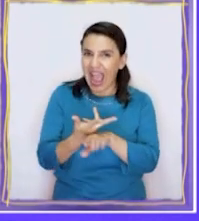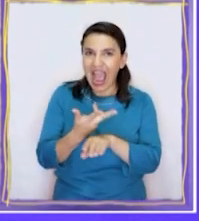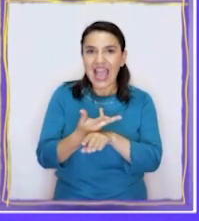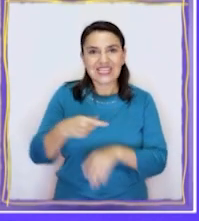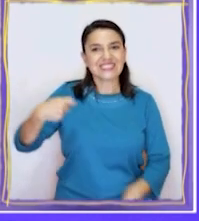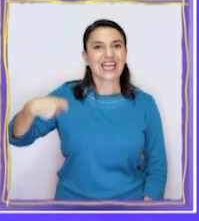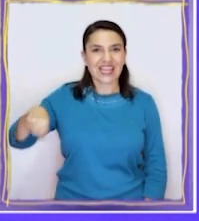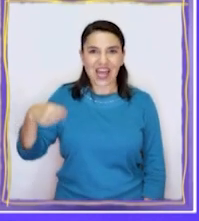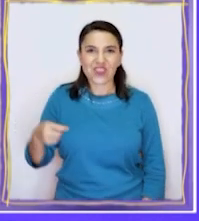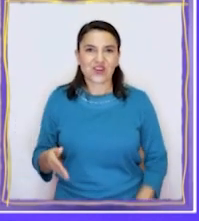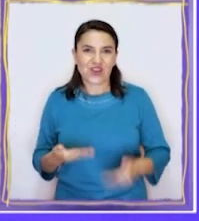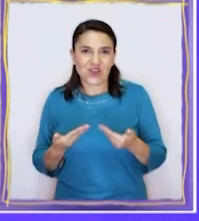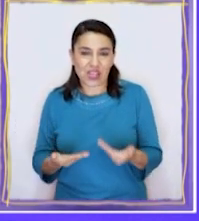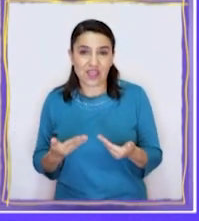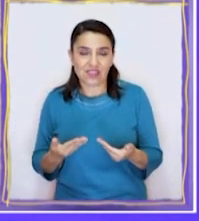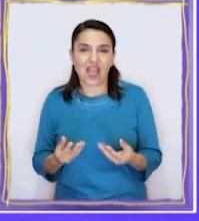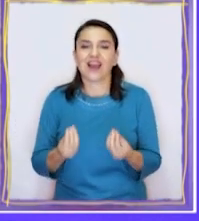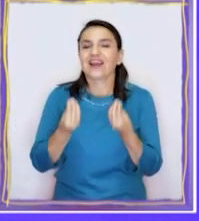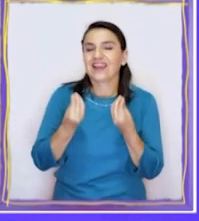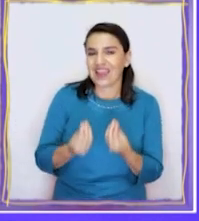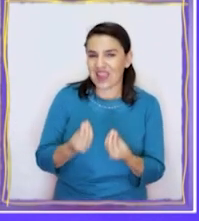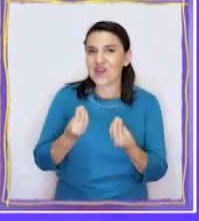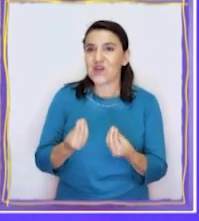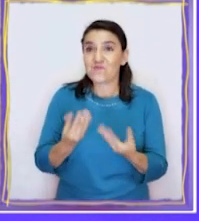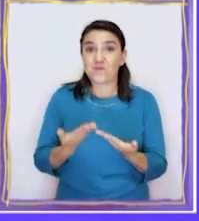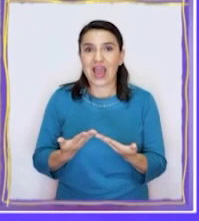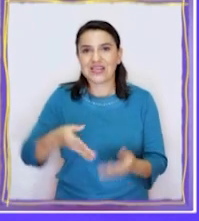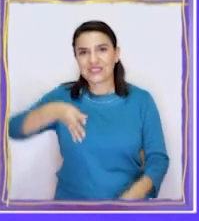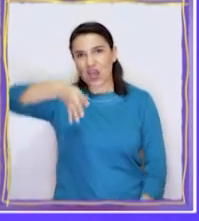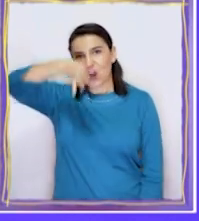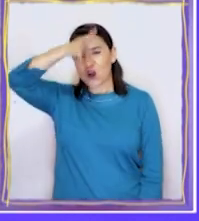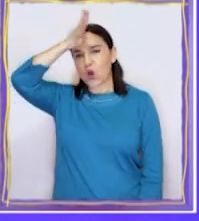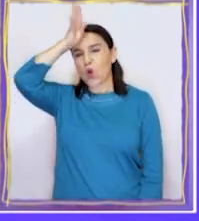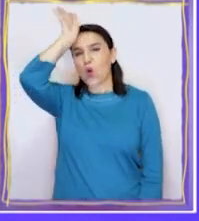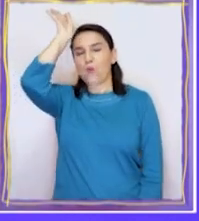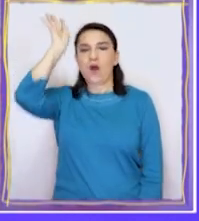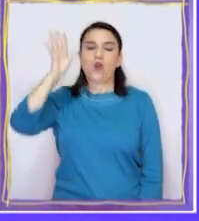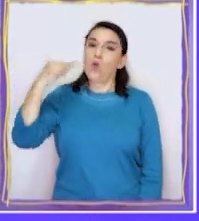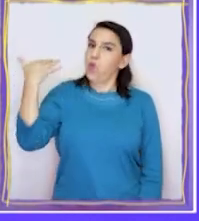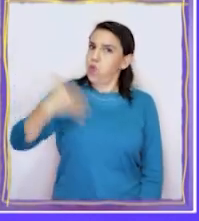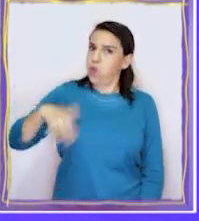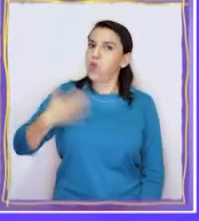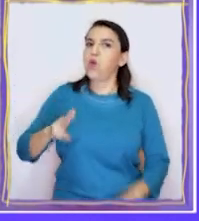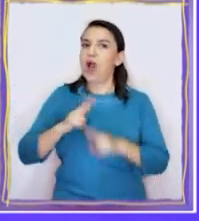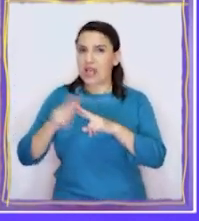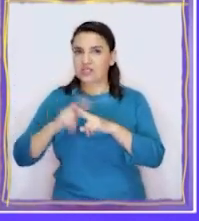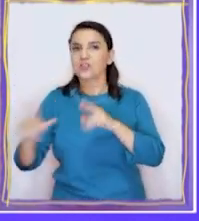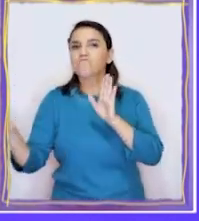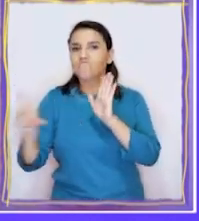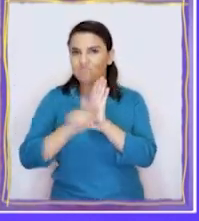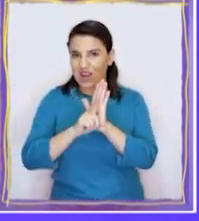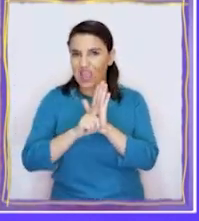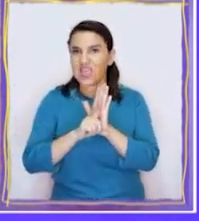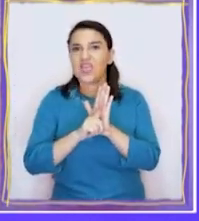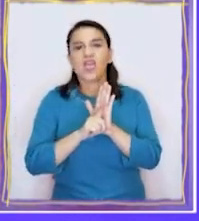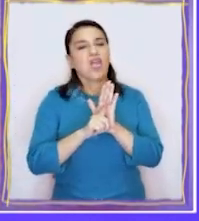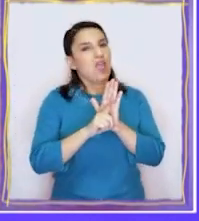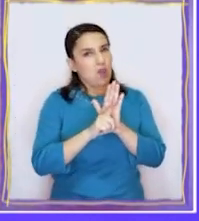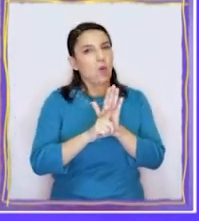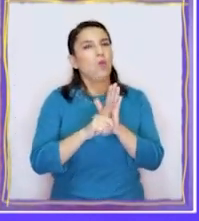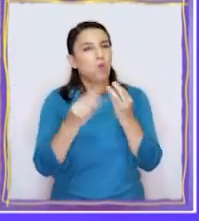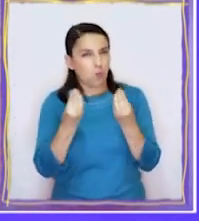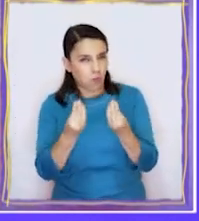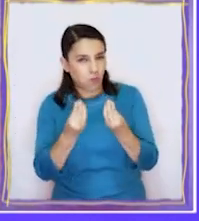Chile también tenemos senadores hoy en día. Lo que pasa es que los romanos fueron grandes legisladores. Es decir, tenían